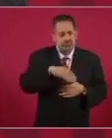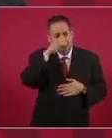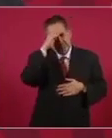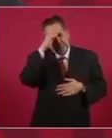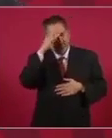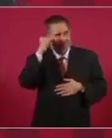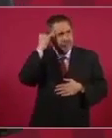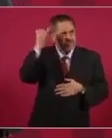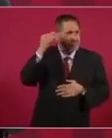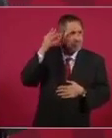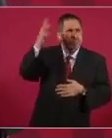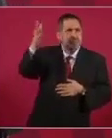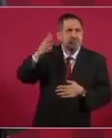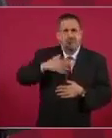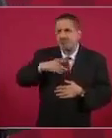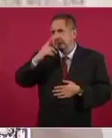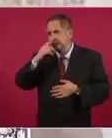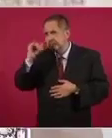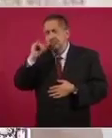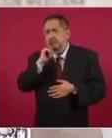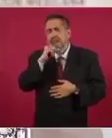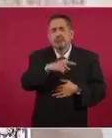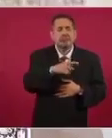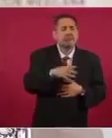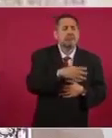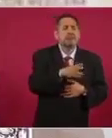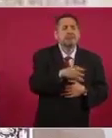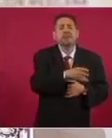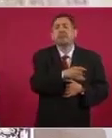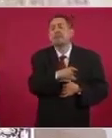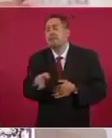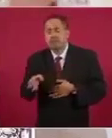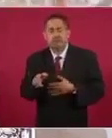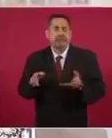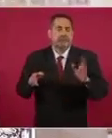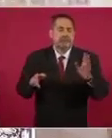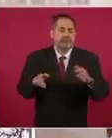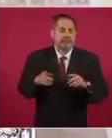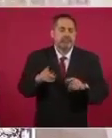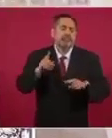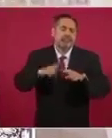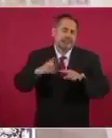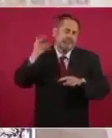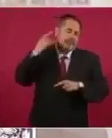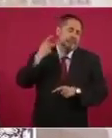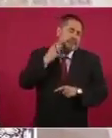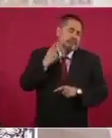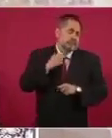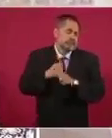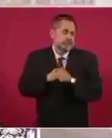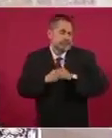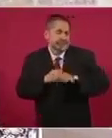de policías y por recomendaciones políticas